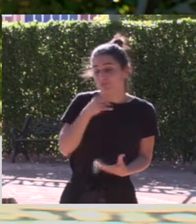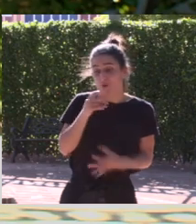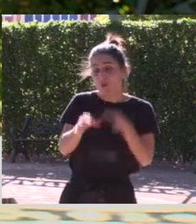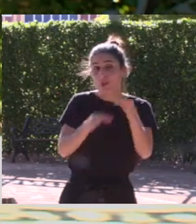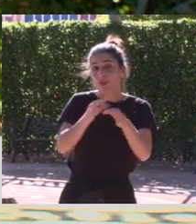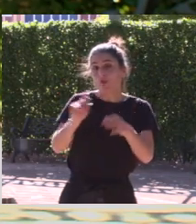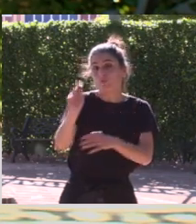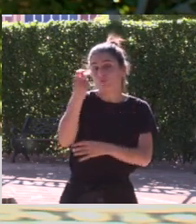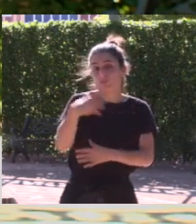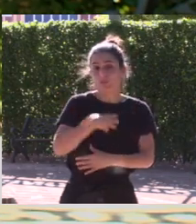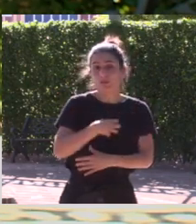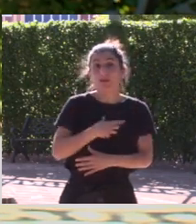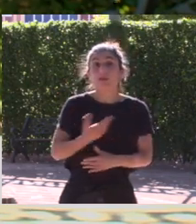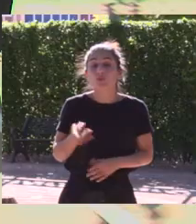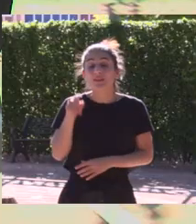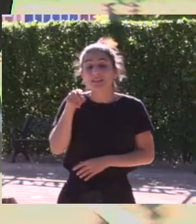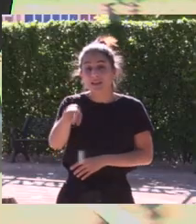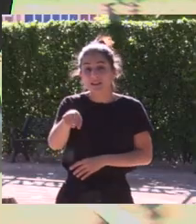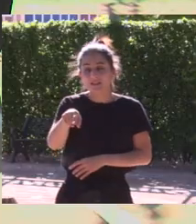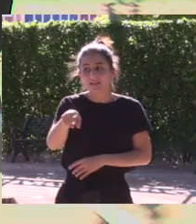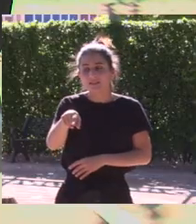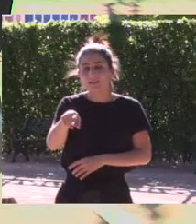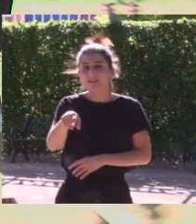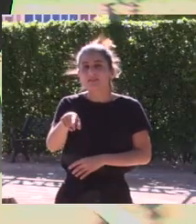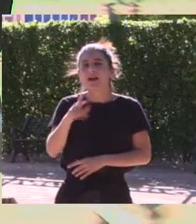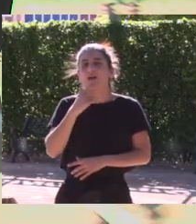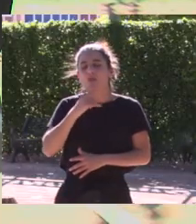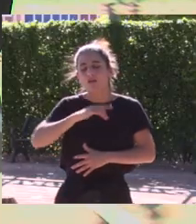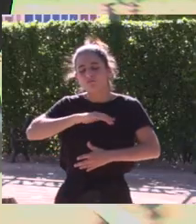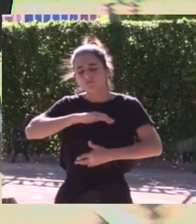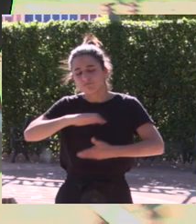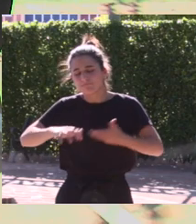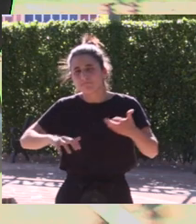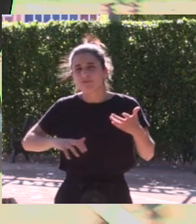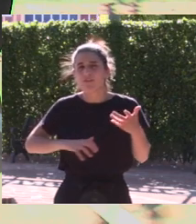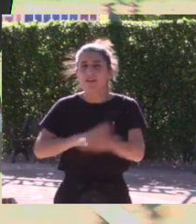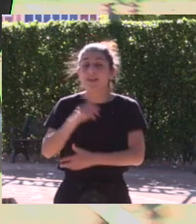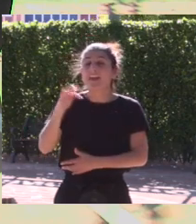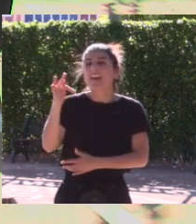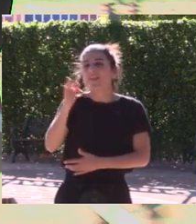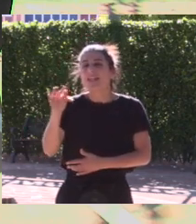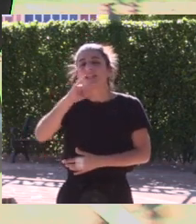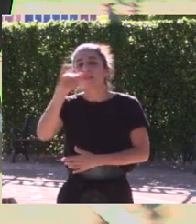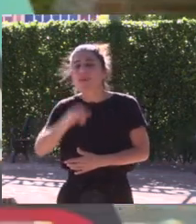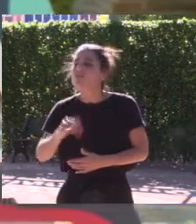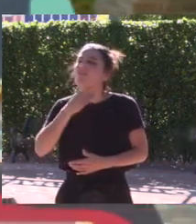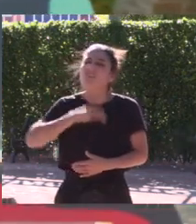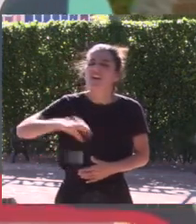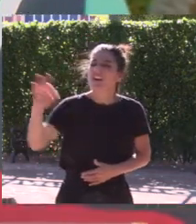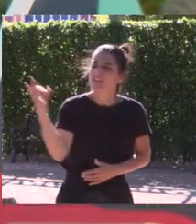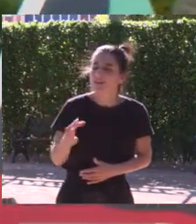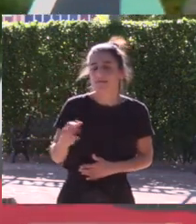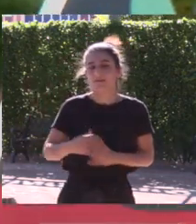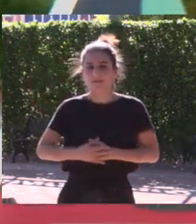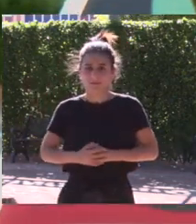a final del ciclo entonces ahí se empezó a armar una revolución de que Teresa Zabel tiene que tener